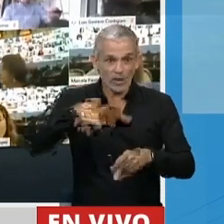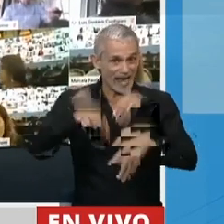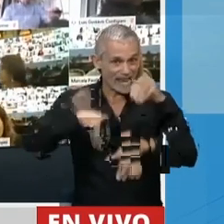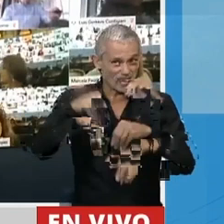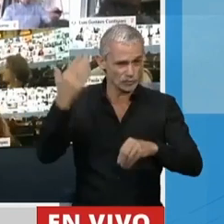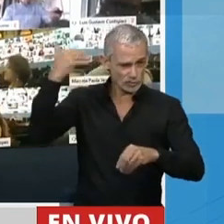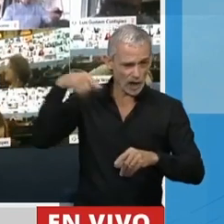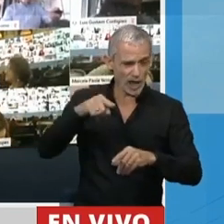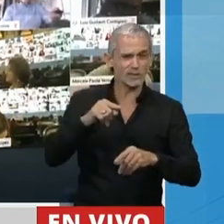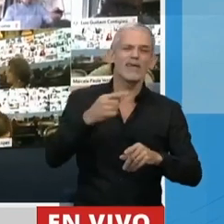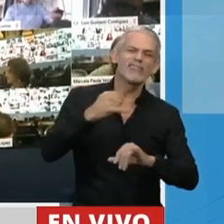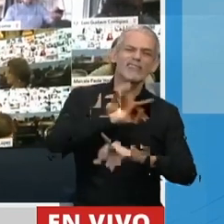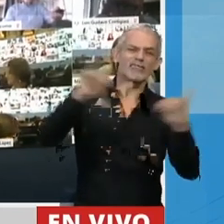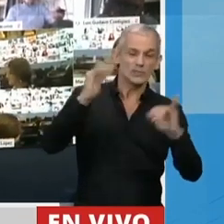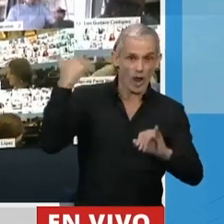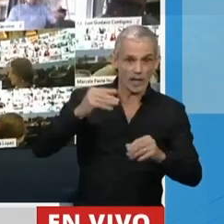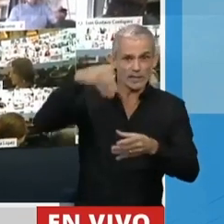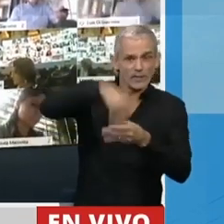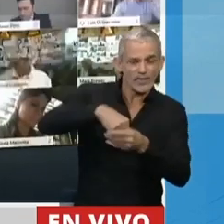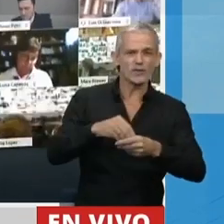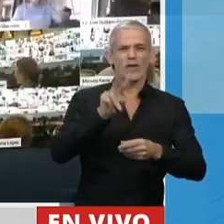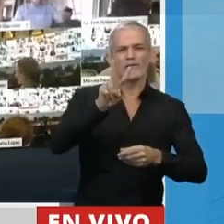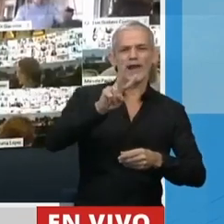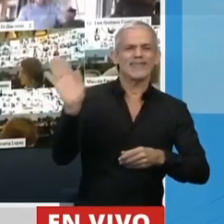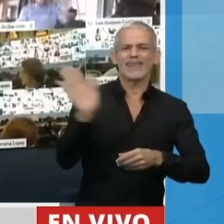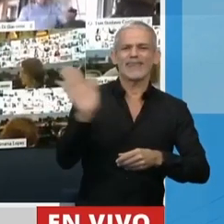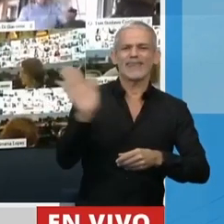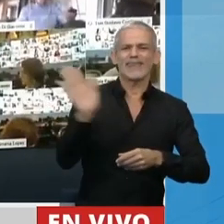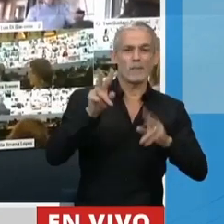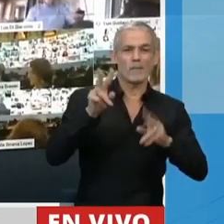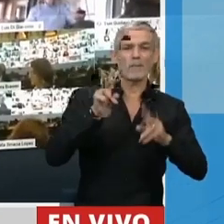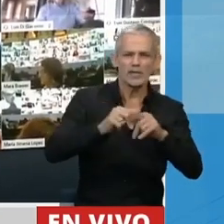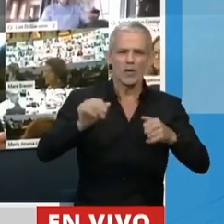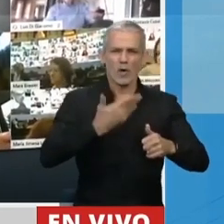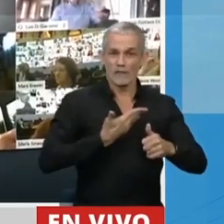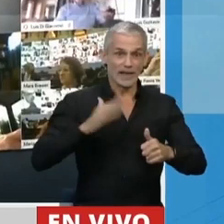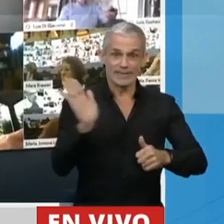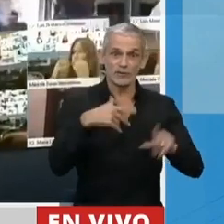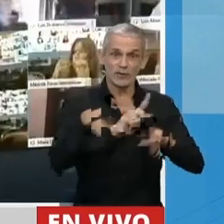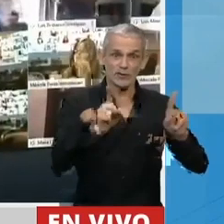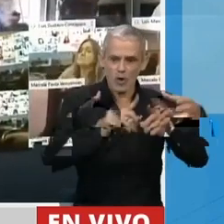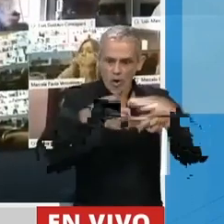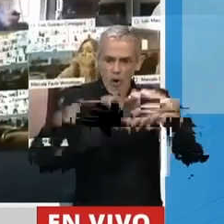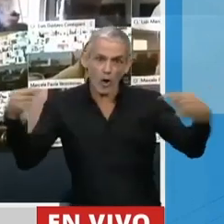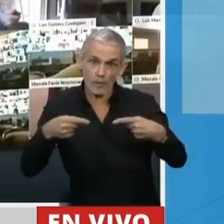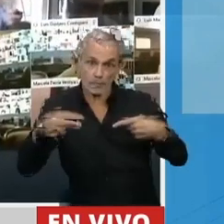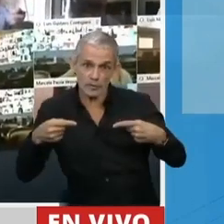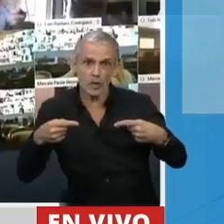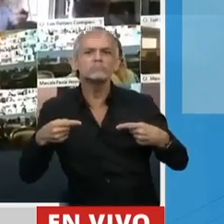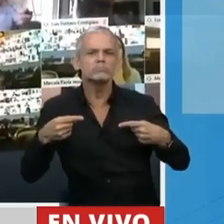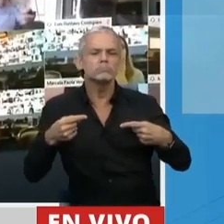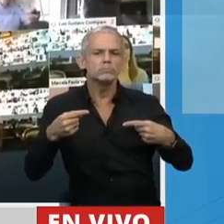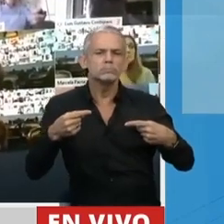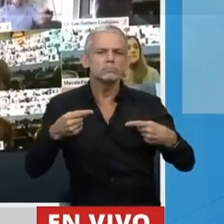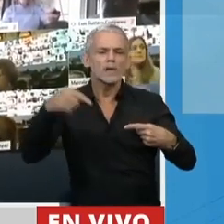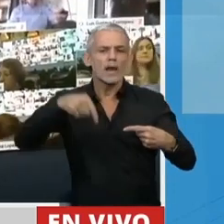elecciones diciendo que no eran parte del Frente de Todos, ni del Partido Justicialista, sino de la oposición, y